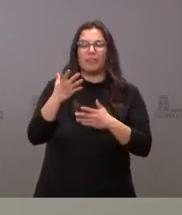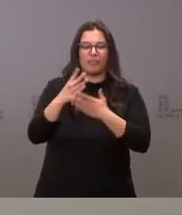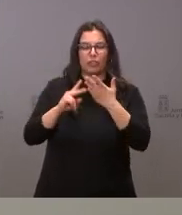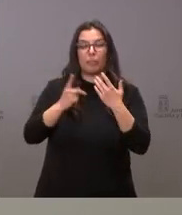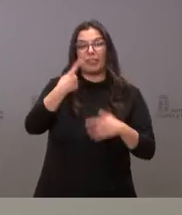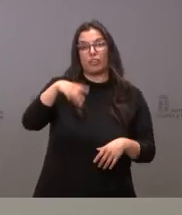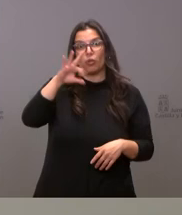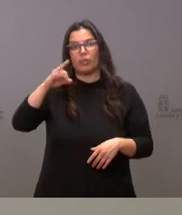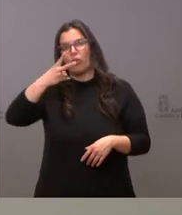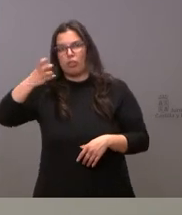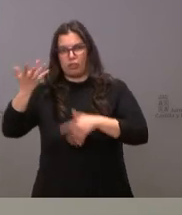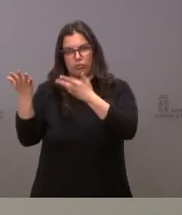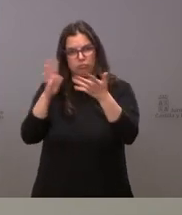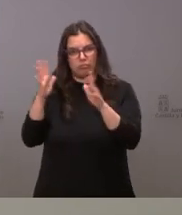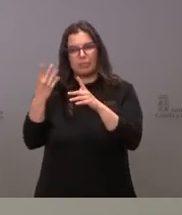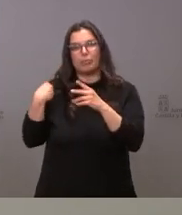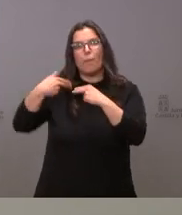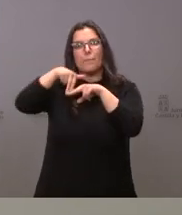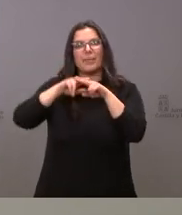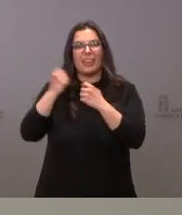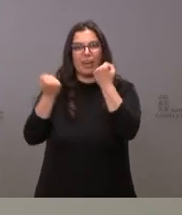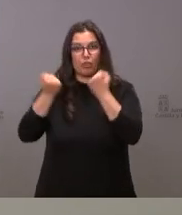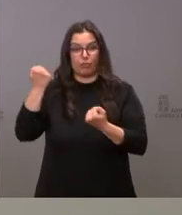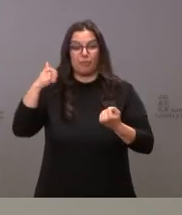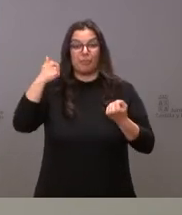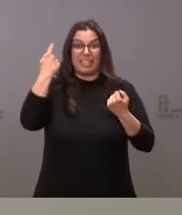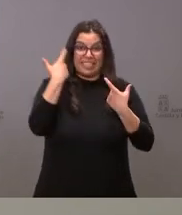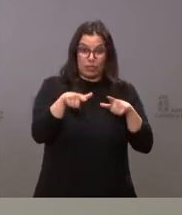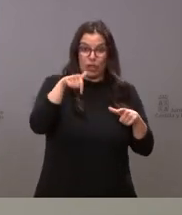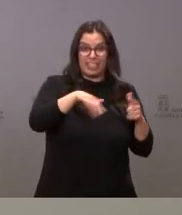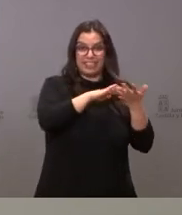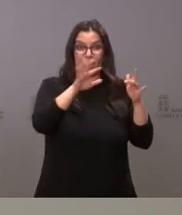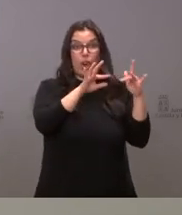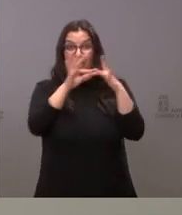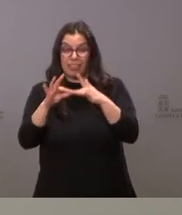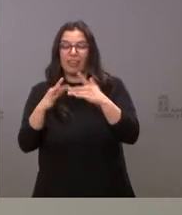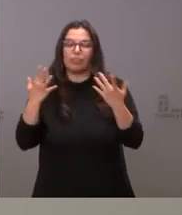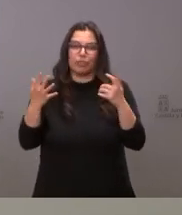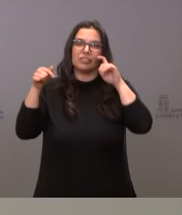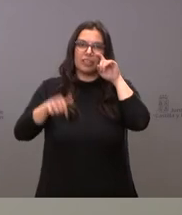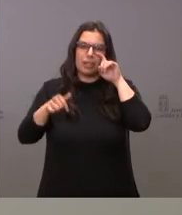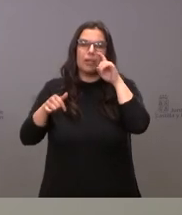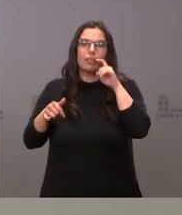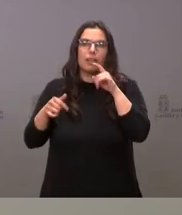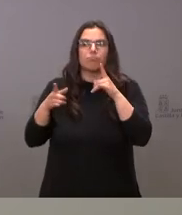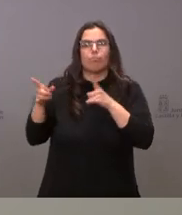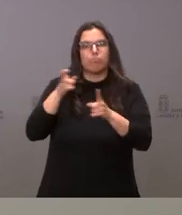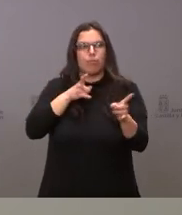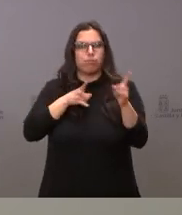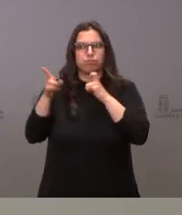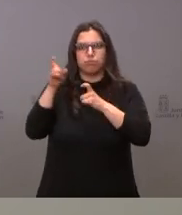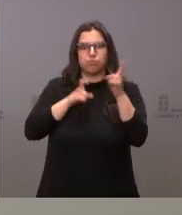automóvil de componentes del automóvil Castilla y León es líder en este sector y por tanto sigue teniendo una importante captación de